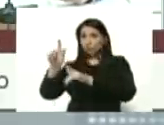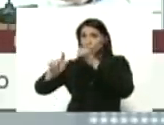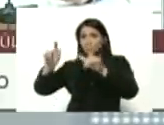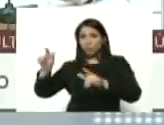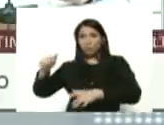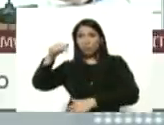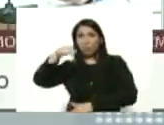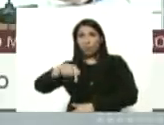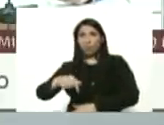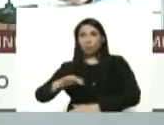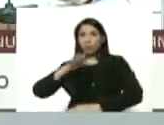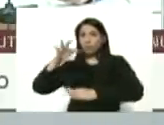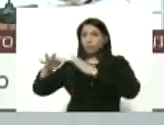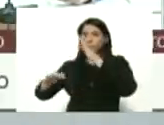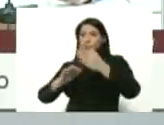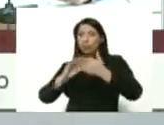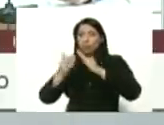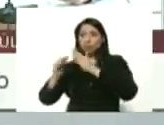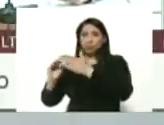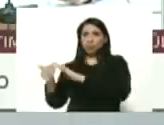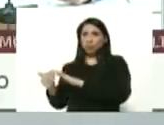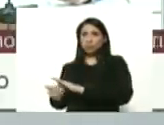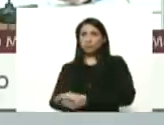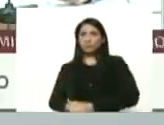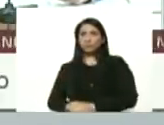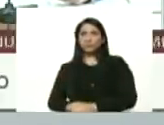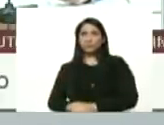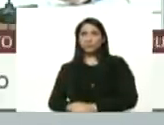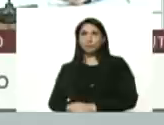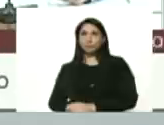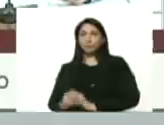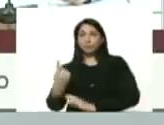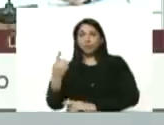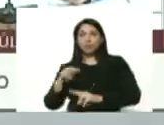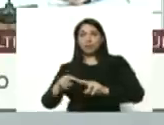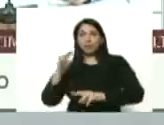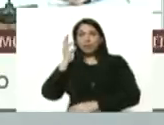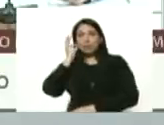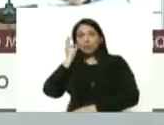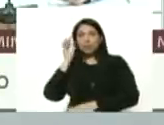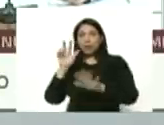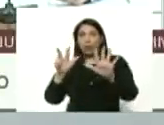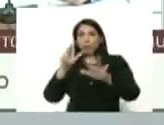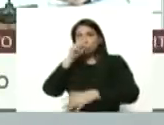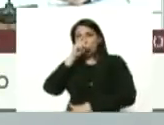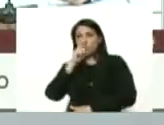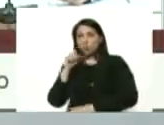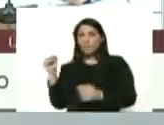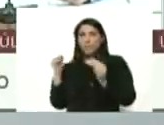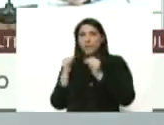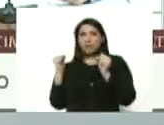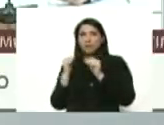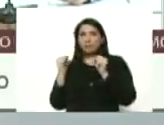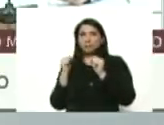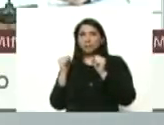de transmisión comunitaria una niña de 8 años de Mérida